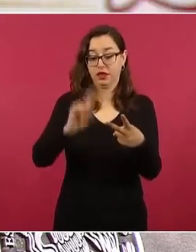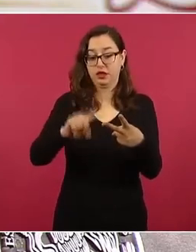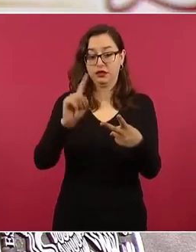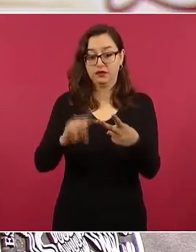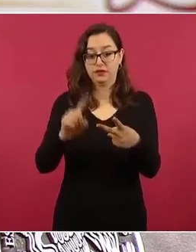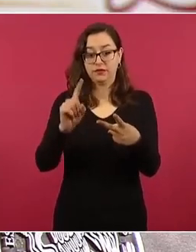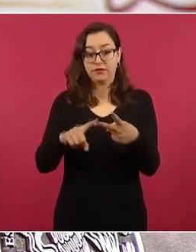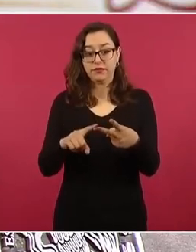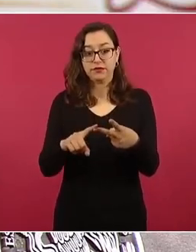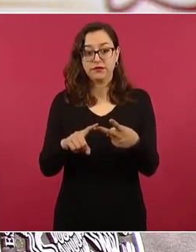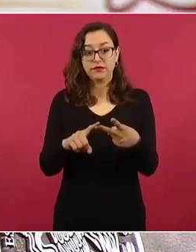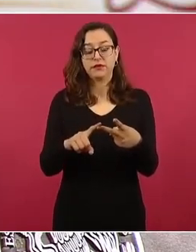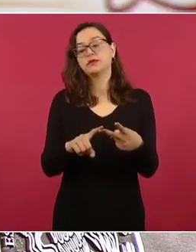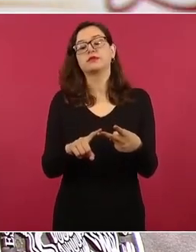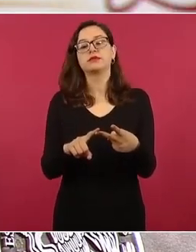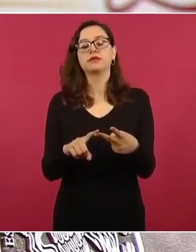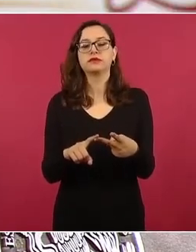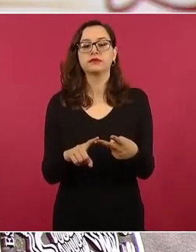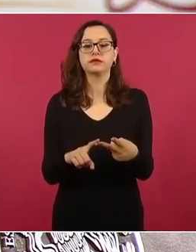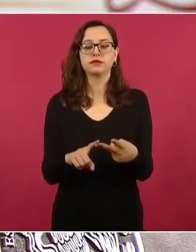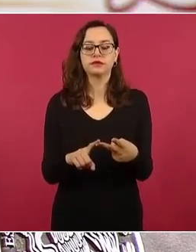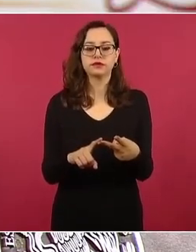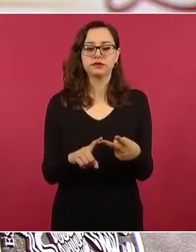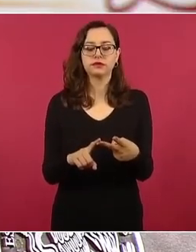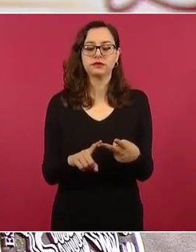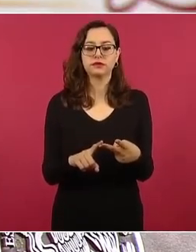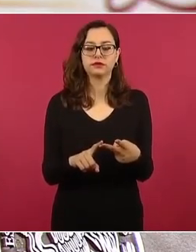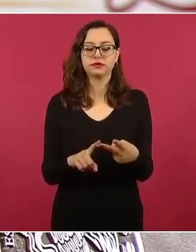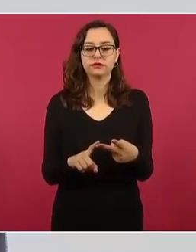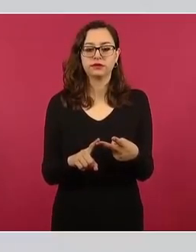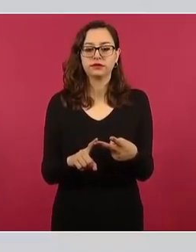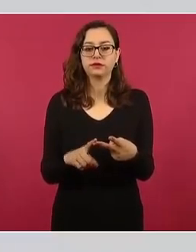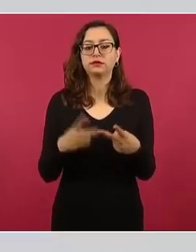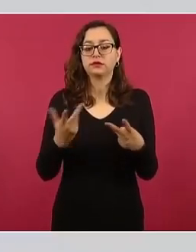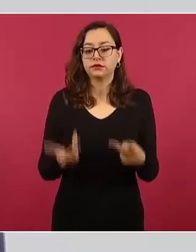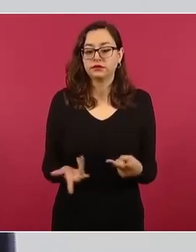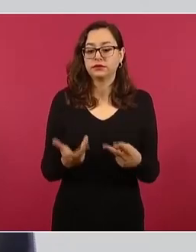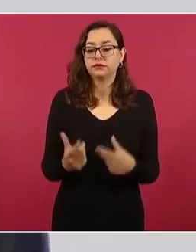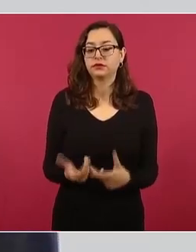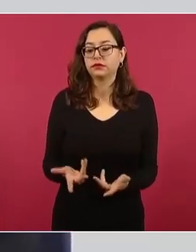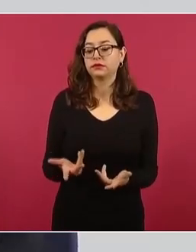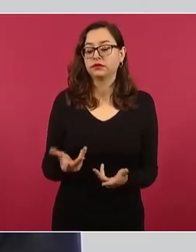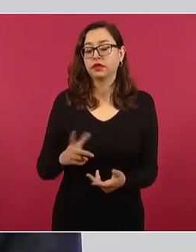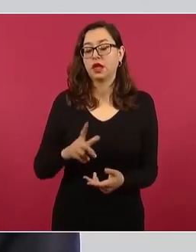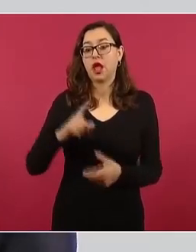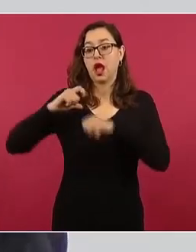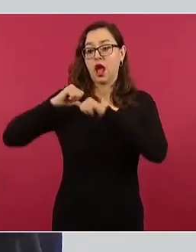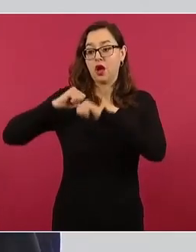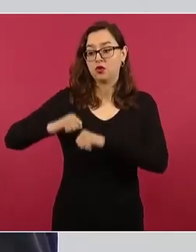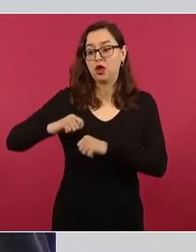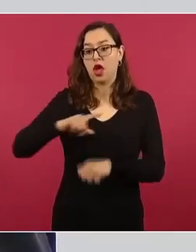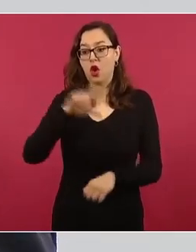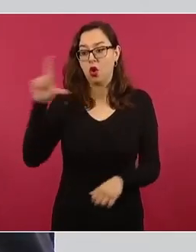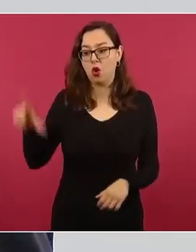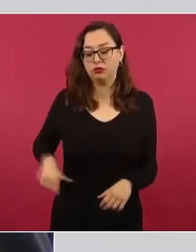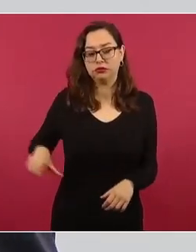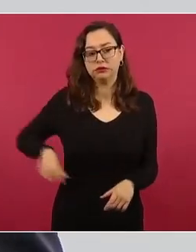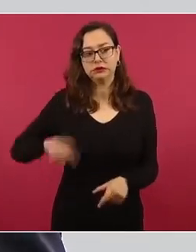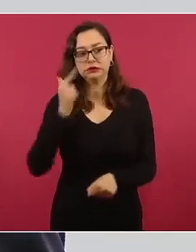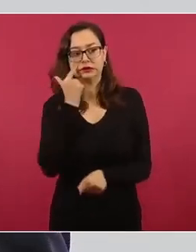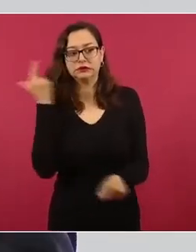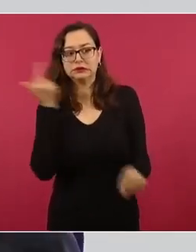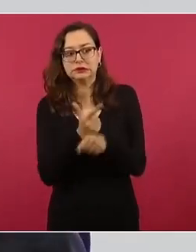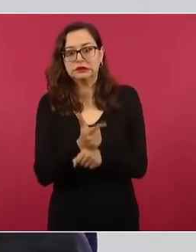es el análisis de la intervención de las autoridades de distintos órdenes del gobierno en el encubrimiento